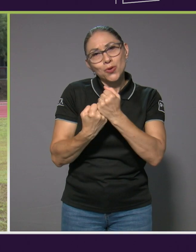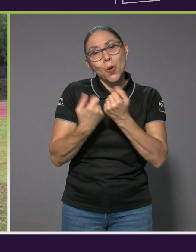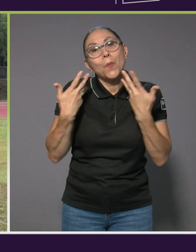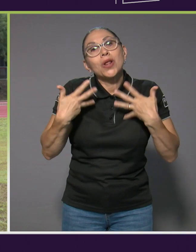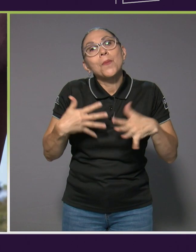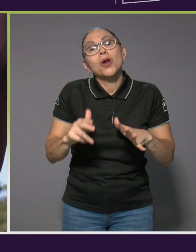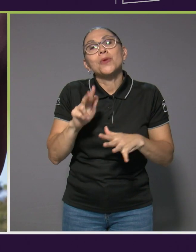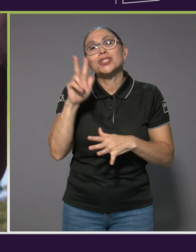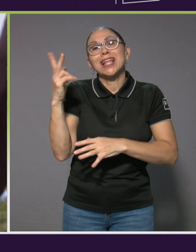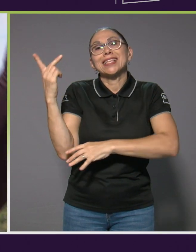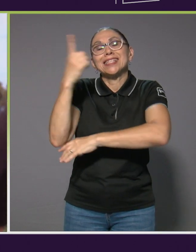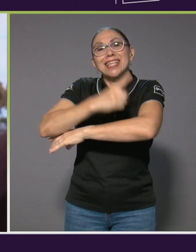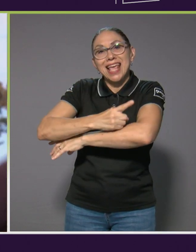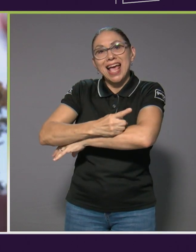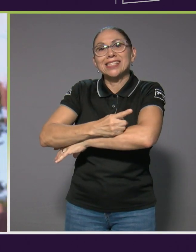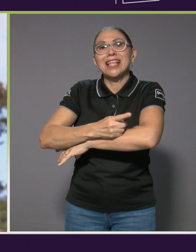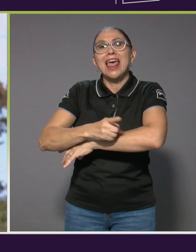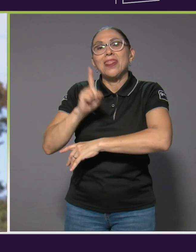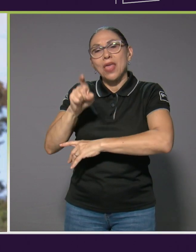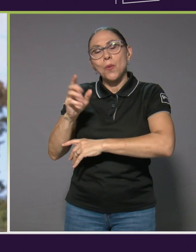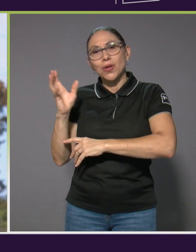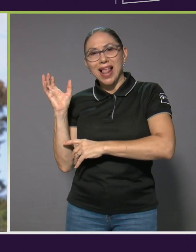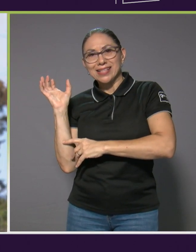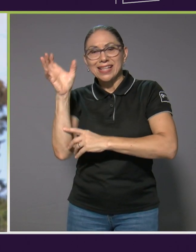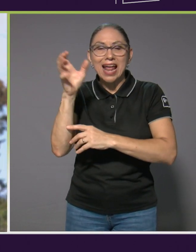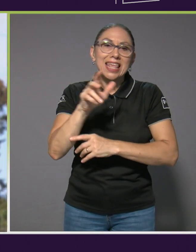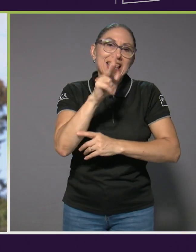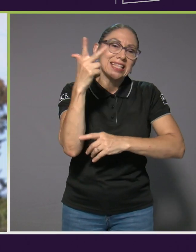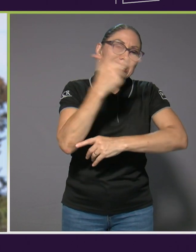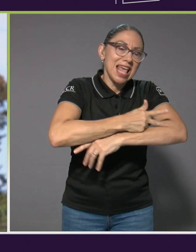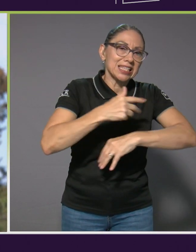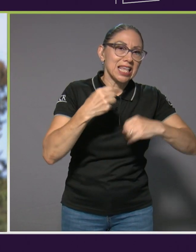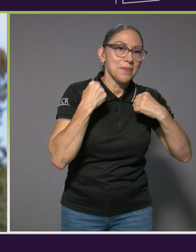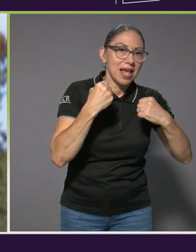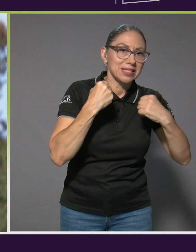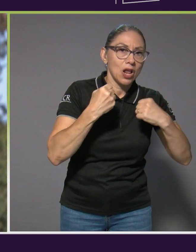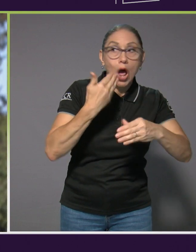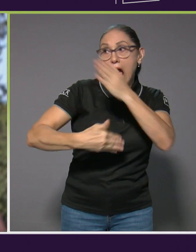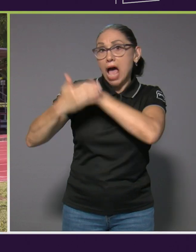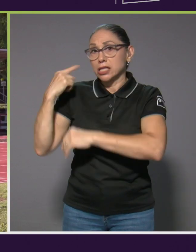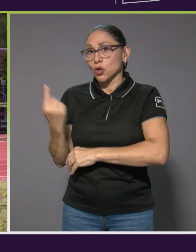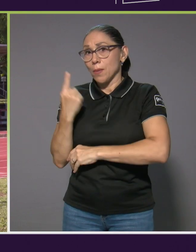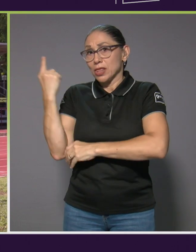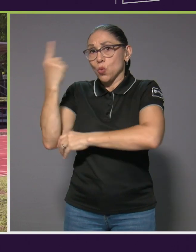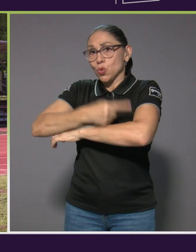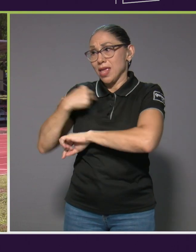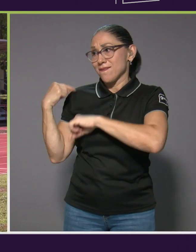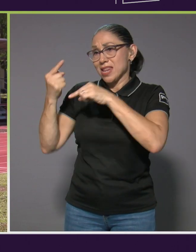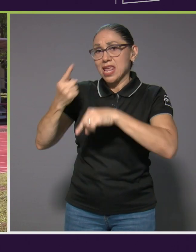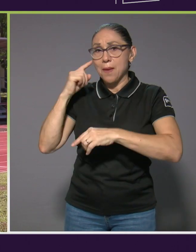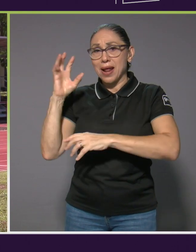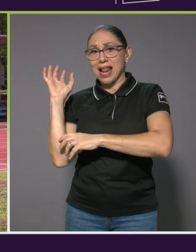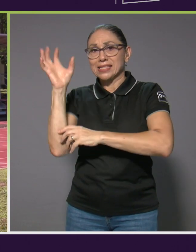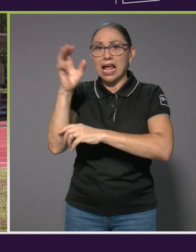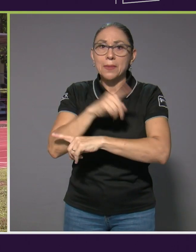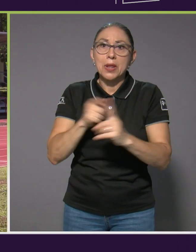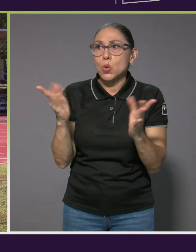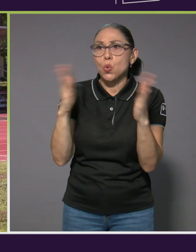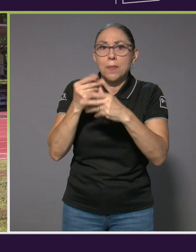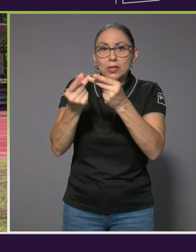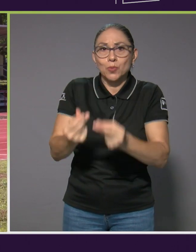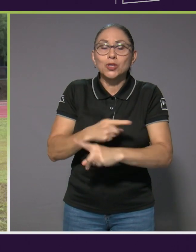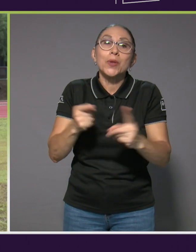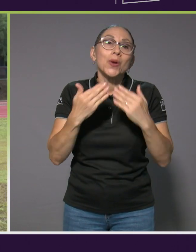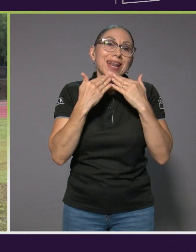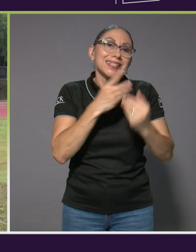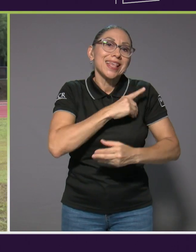3 días de gimnasio, actualmente yo solo estaba viniendo un día a lanzar, porque no hay presupuesto, ahora gracias a Dios con la beca Licoer, que me empiezan